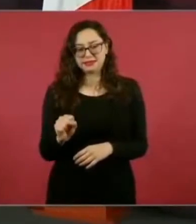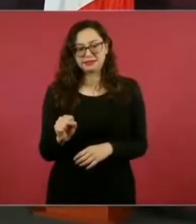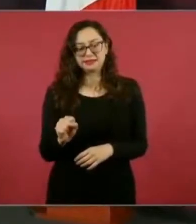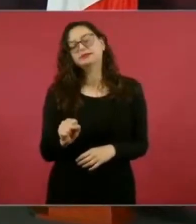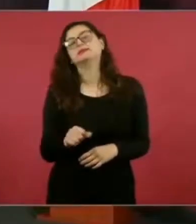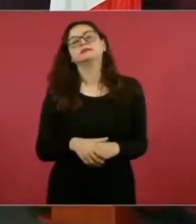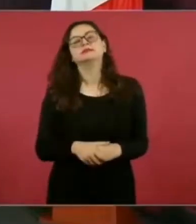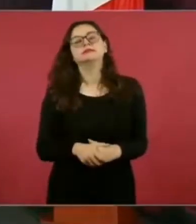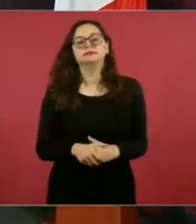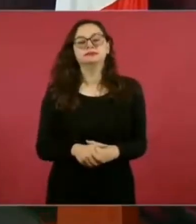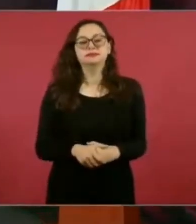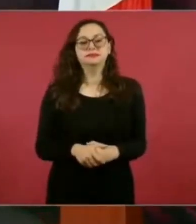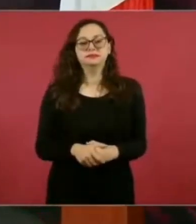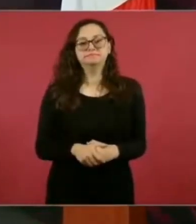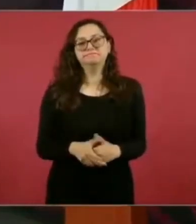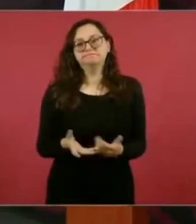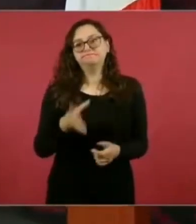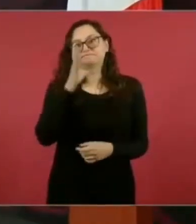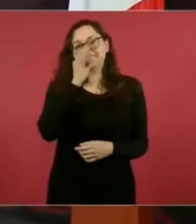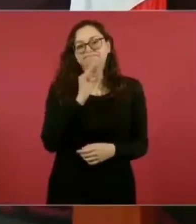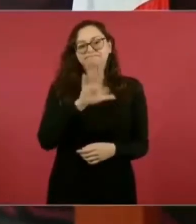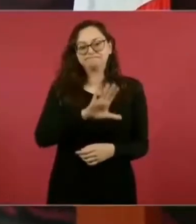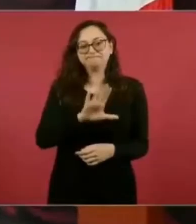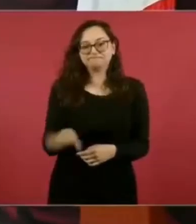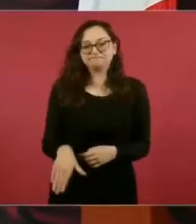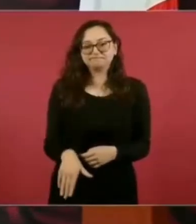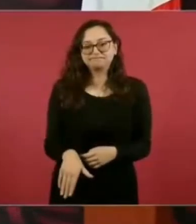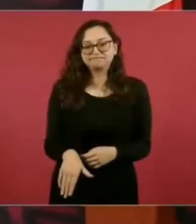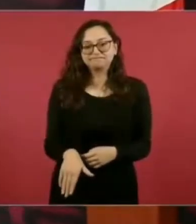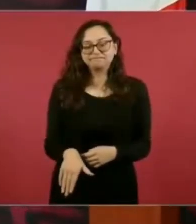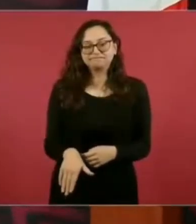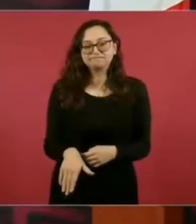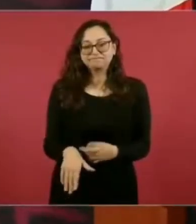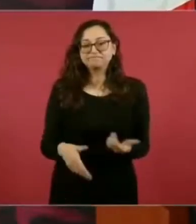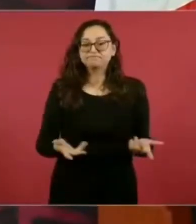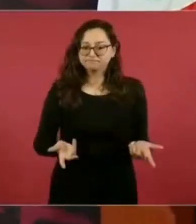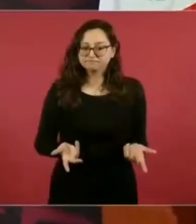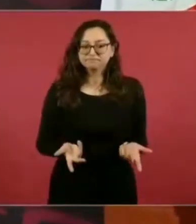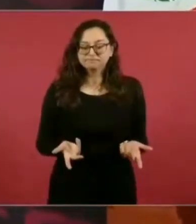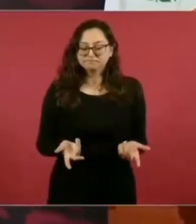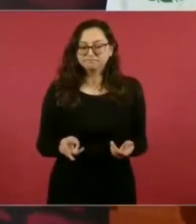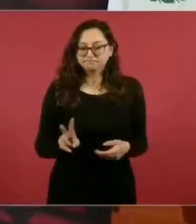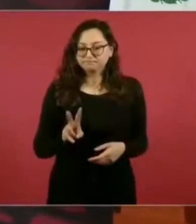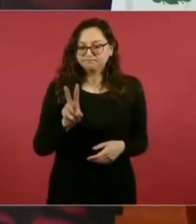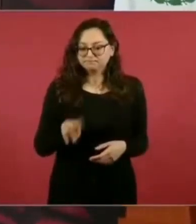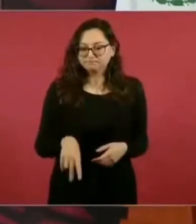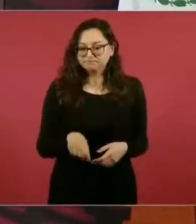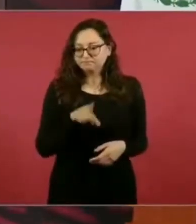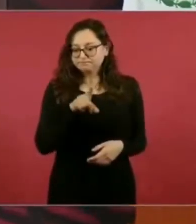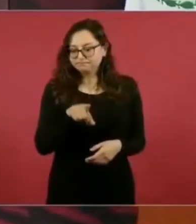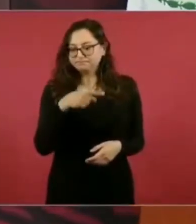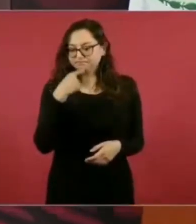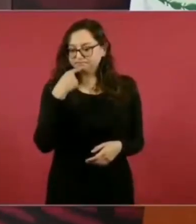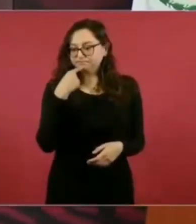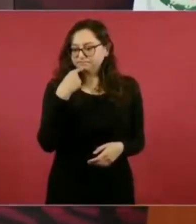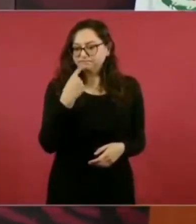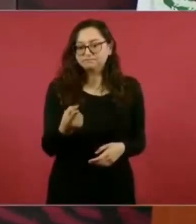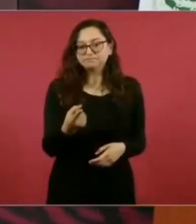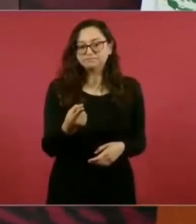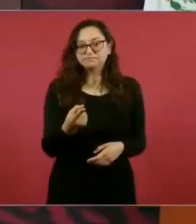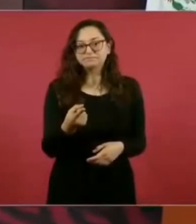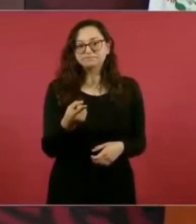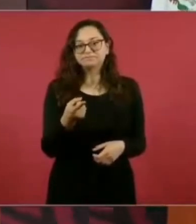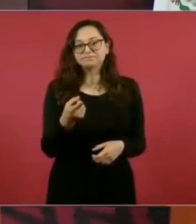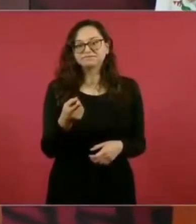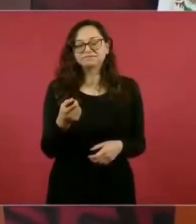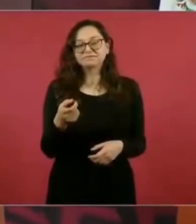que se nos adelantó y como lo estás mencionando, estaría feliz